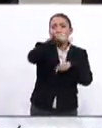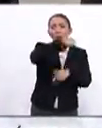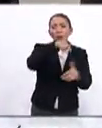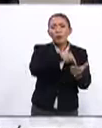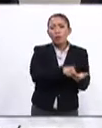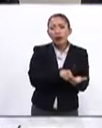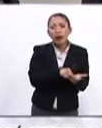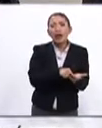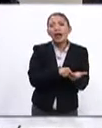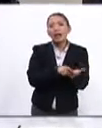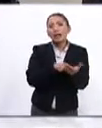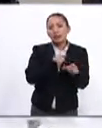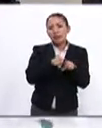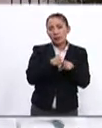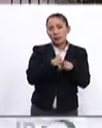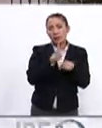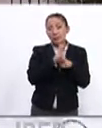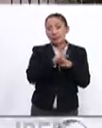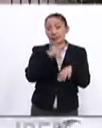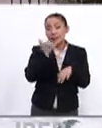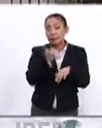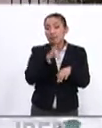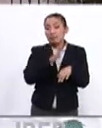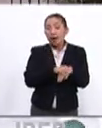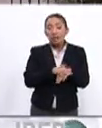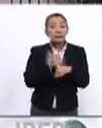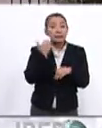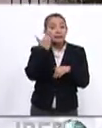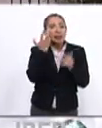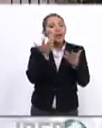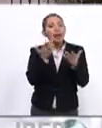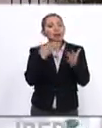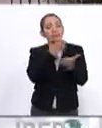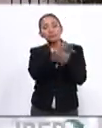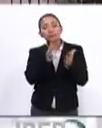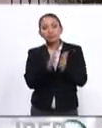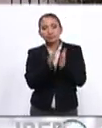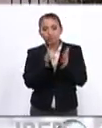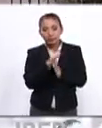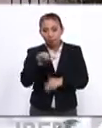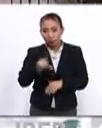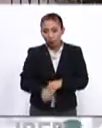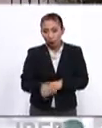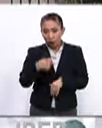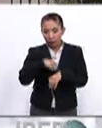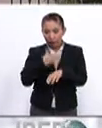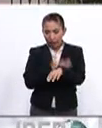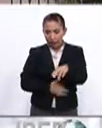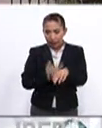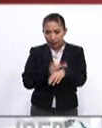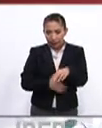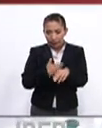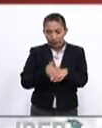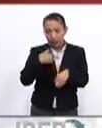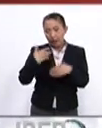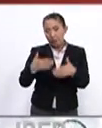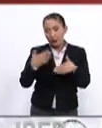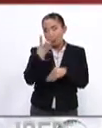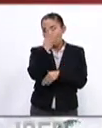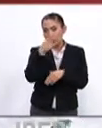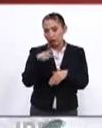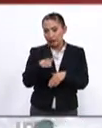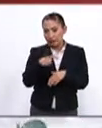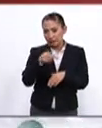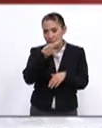de este hermano país y sobre todo deseosos de participar hoy en horas de la tarde hora de Panamá cuatro